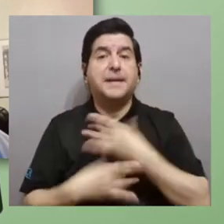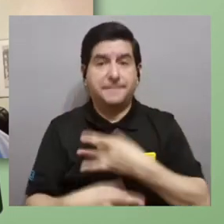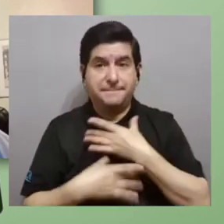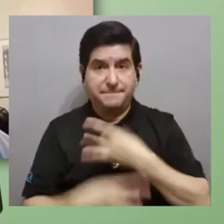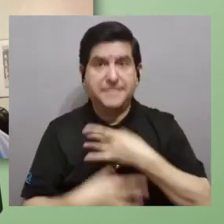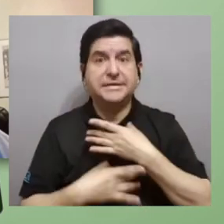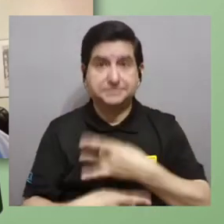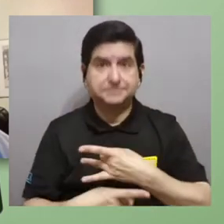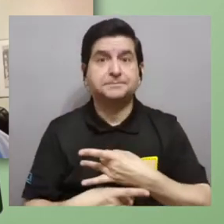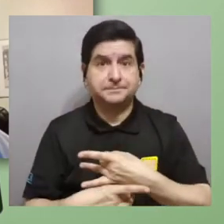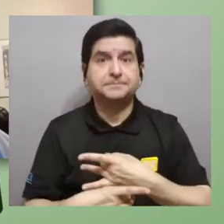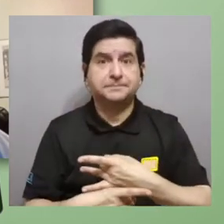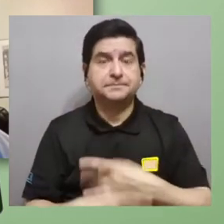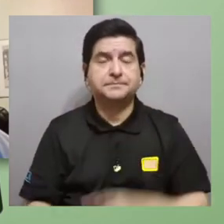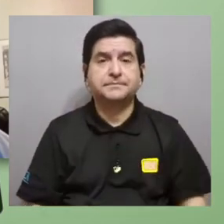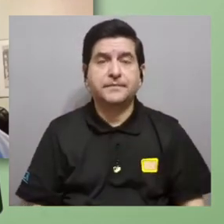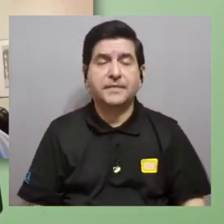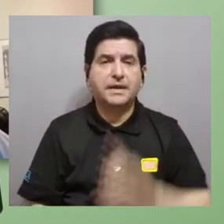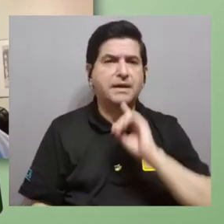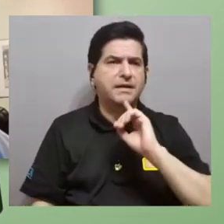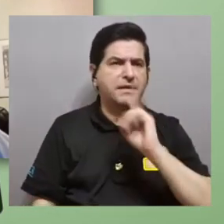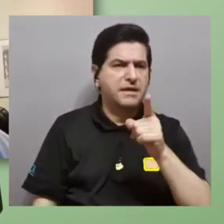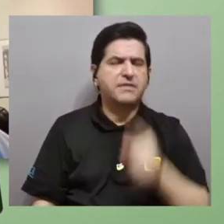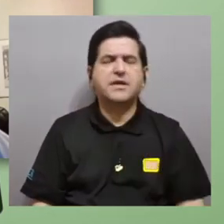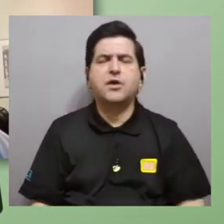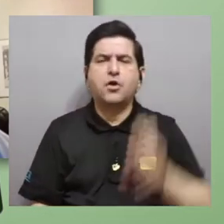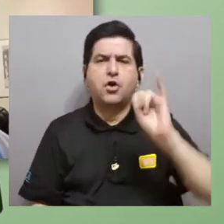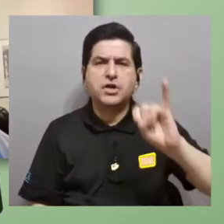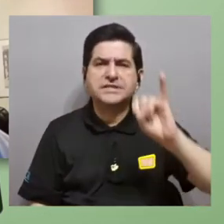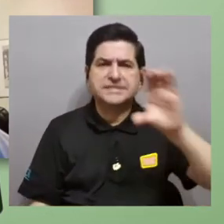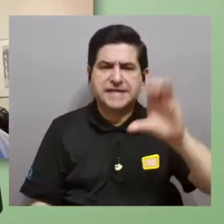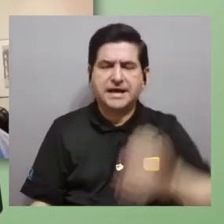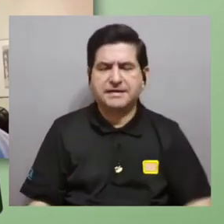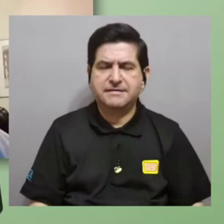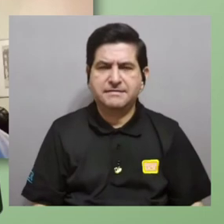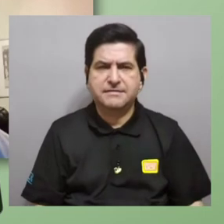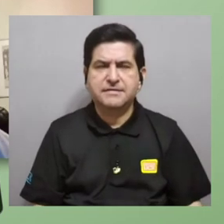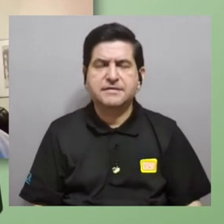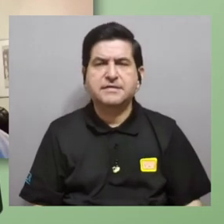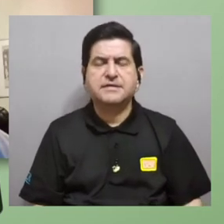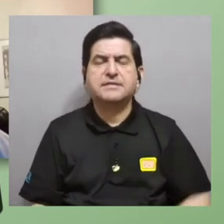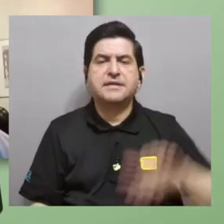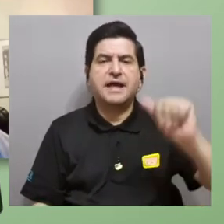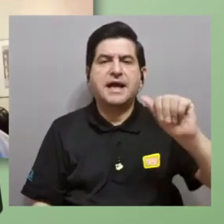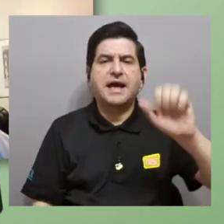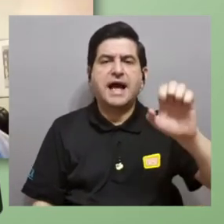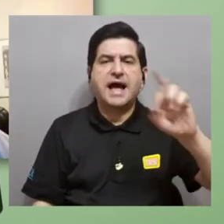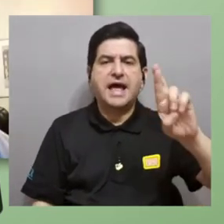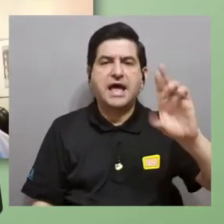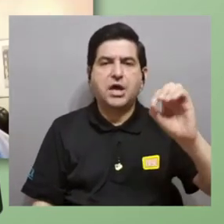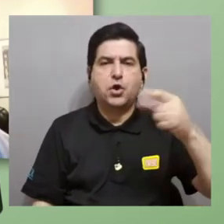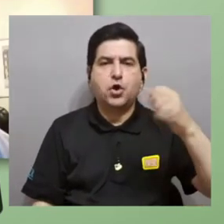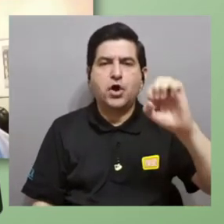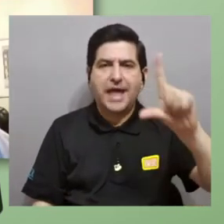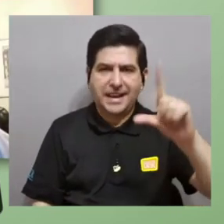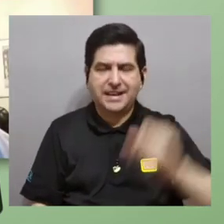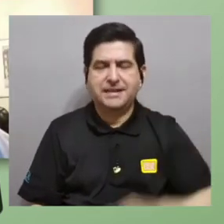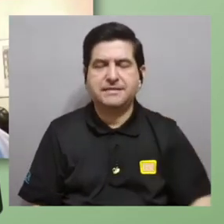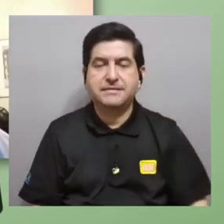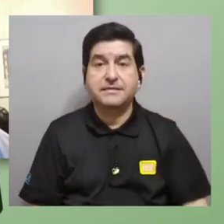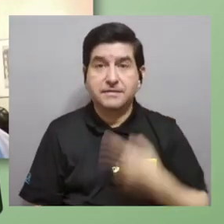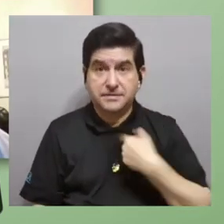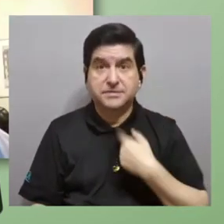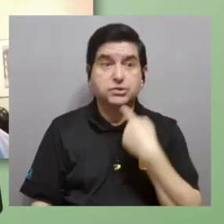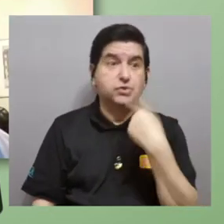atención que tocó Don Isaac con respecto a los aerogeles los aerogeles si uno